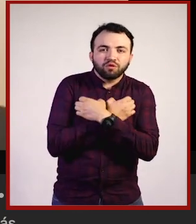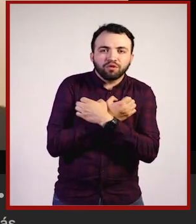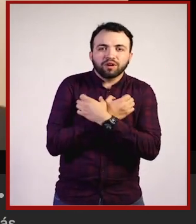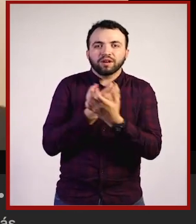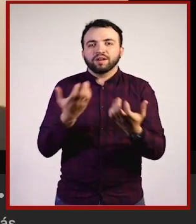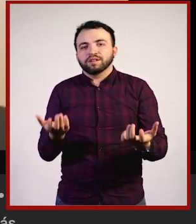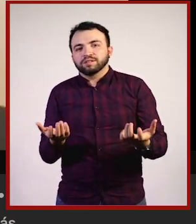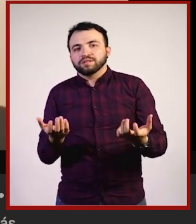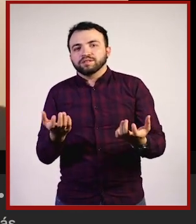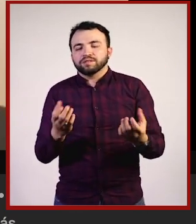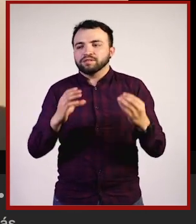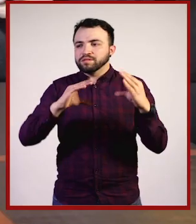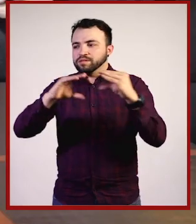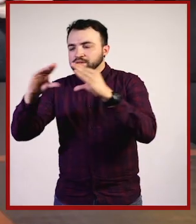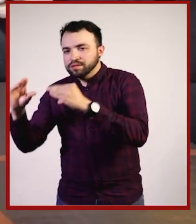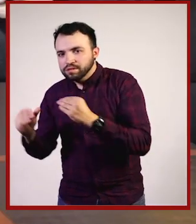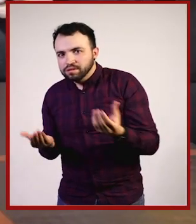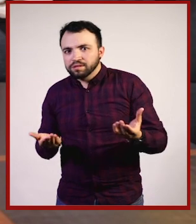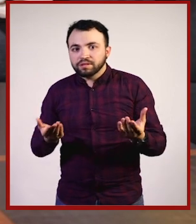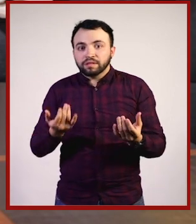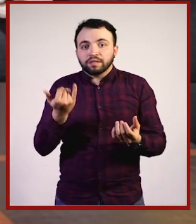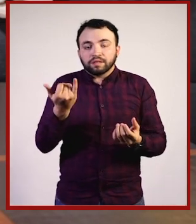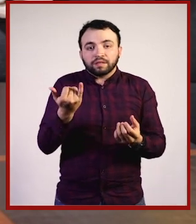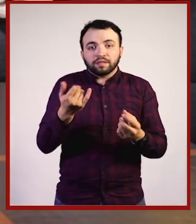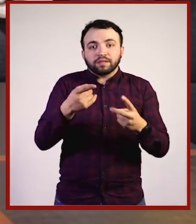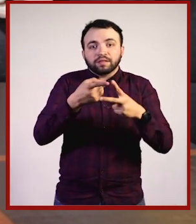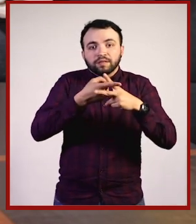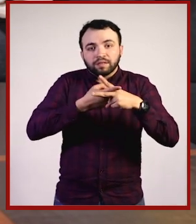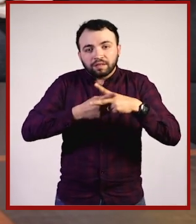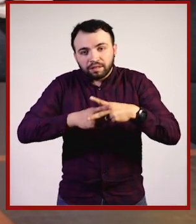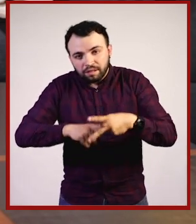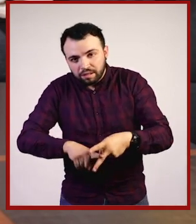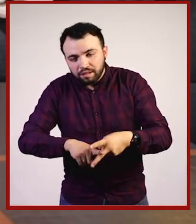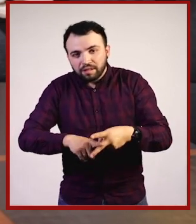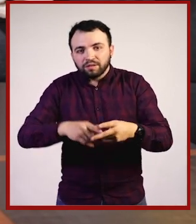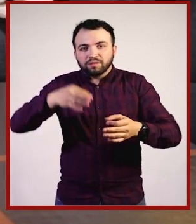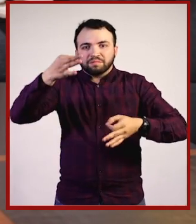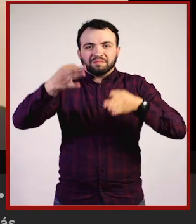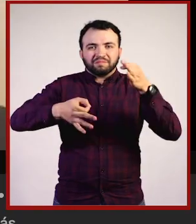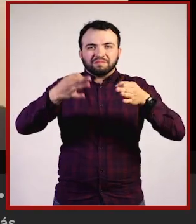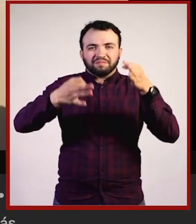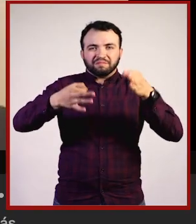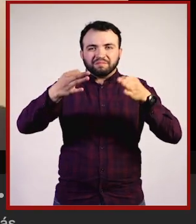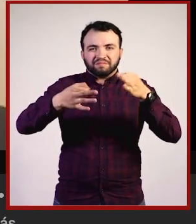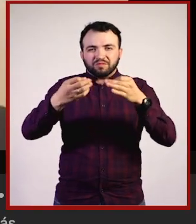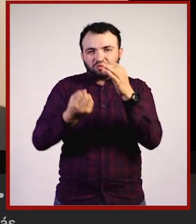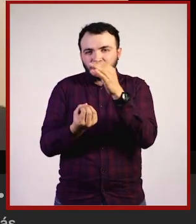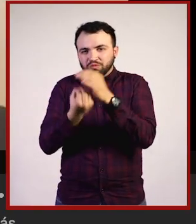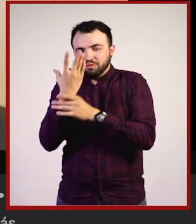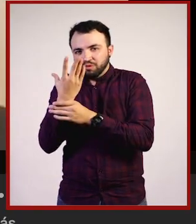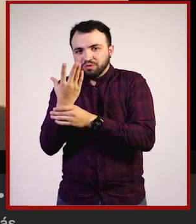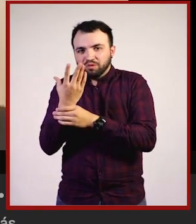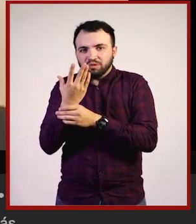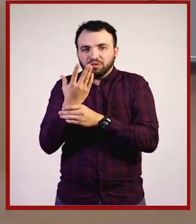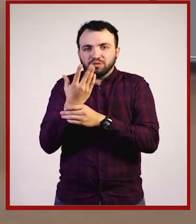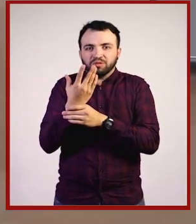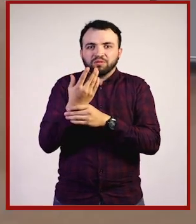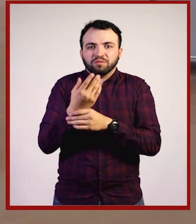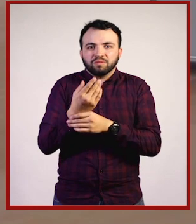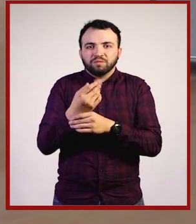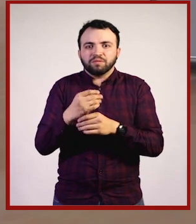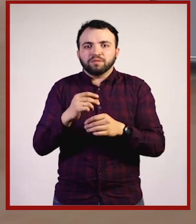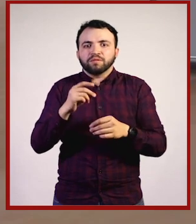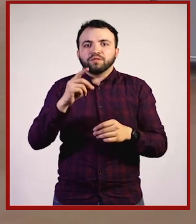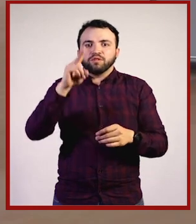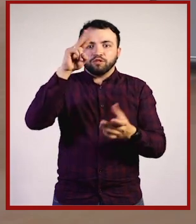la implementación. Recientemente y a raíz de la reforma en nuestro sistema de justicia penal en el año 2008, se incorporó un capítulo especial